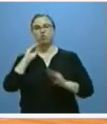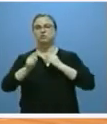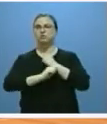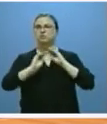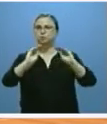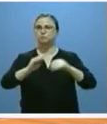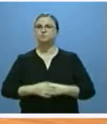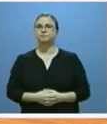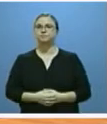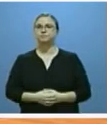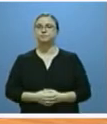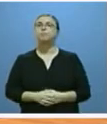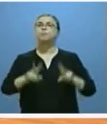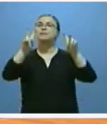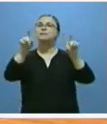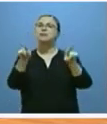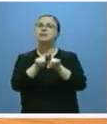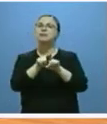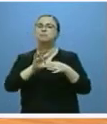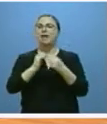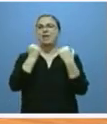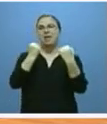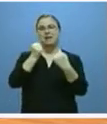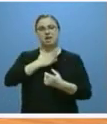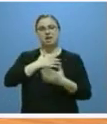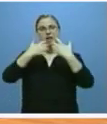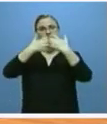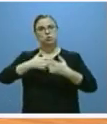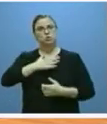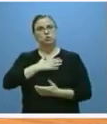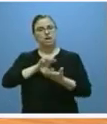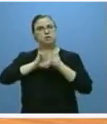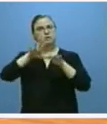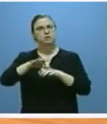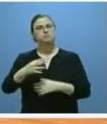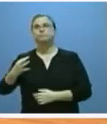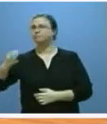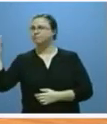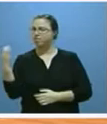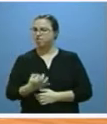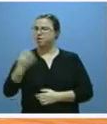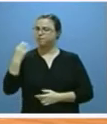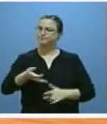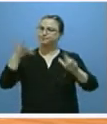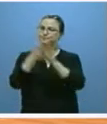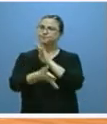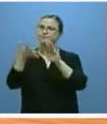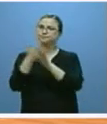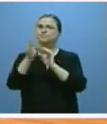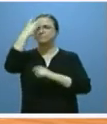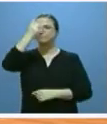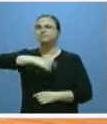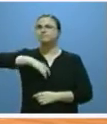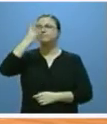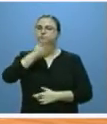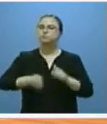Por lo que se refiere a las ramas energéticas de nuestra industria es obligado referirse a las iniciativas que